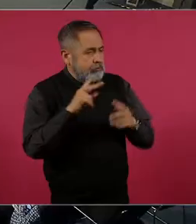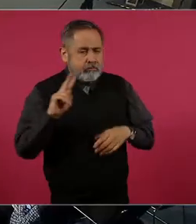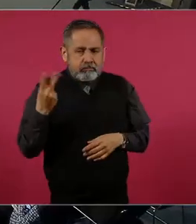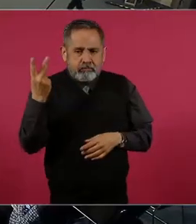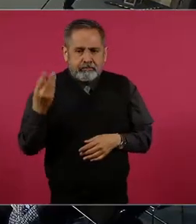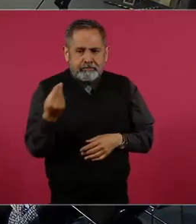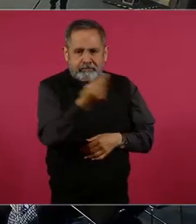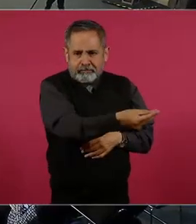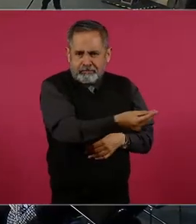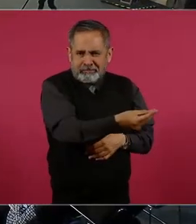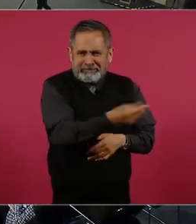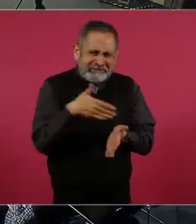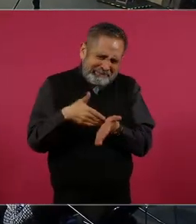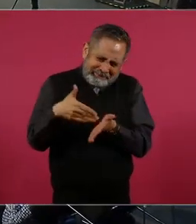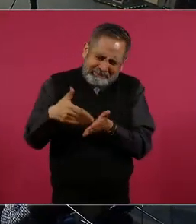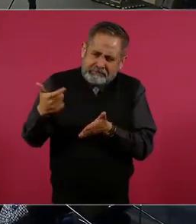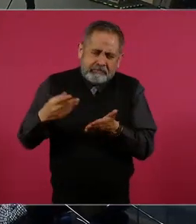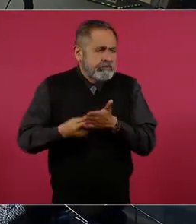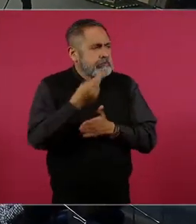miles de millones de pesos.